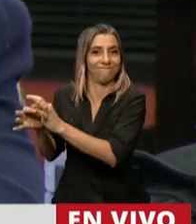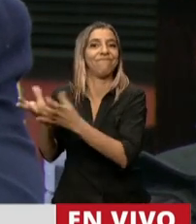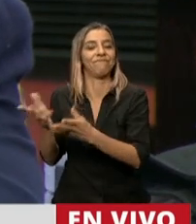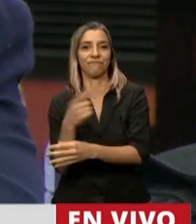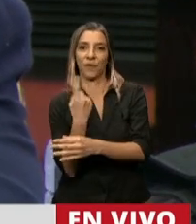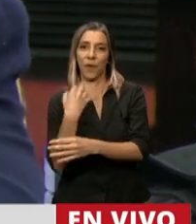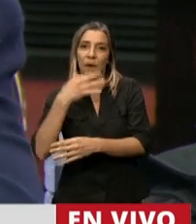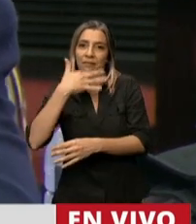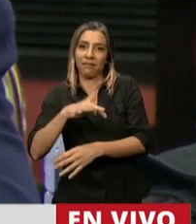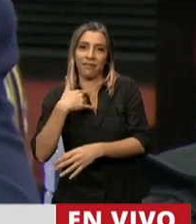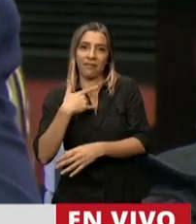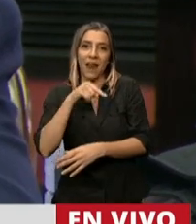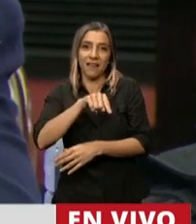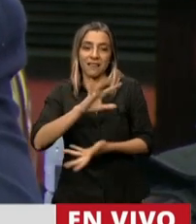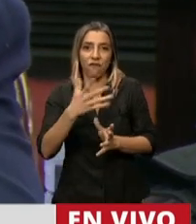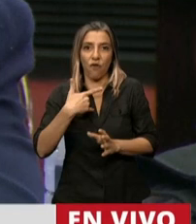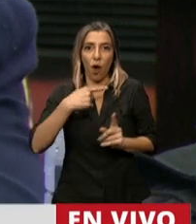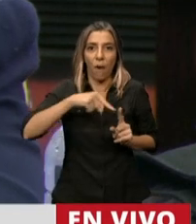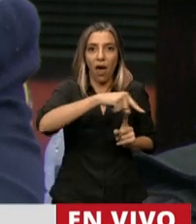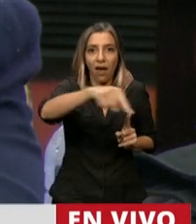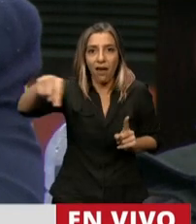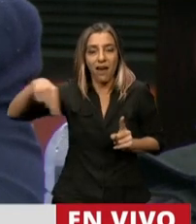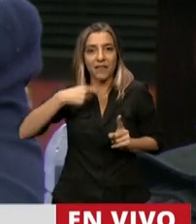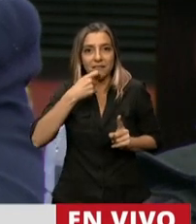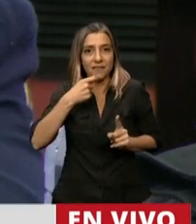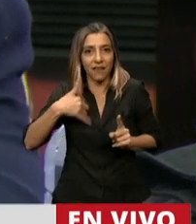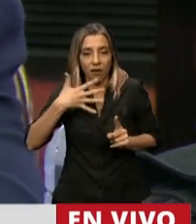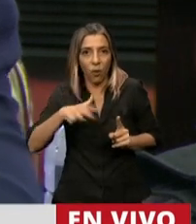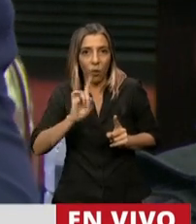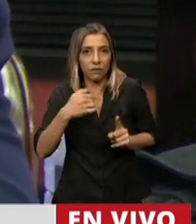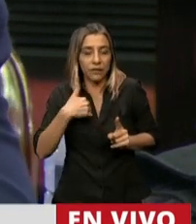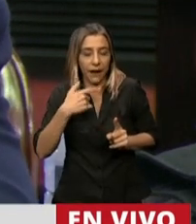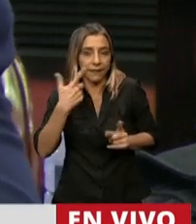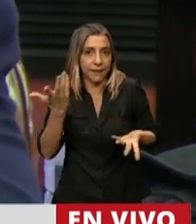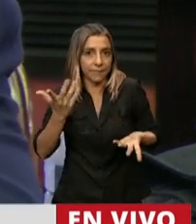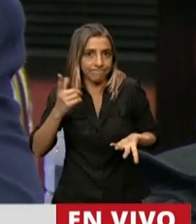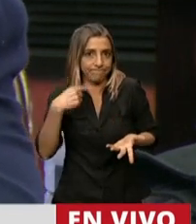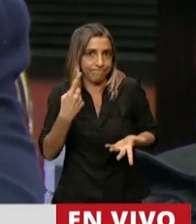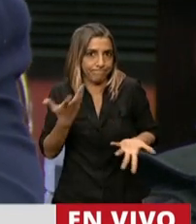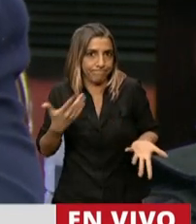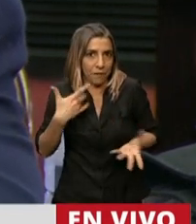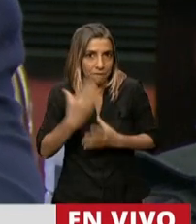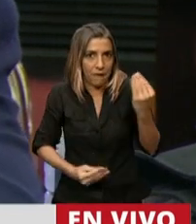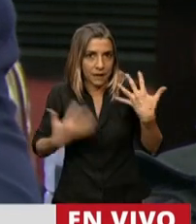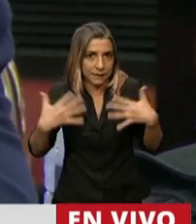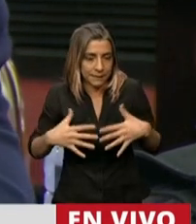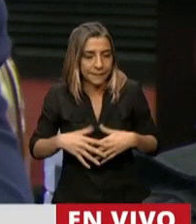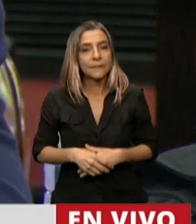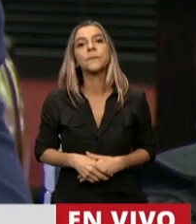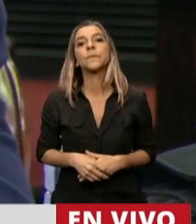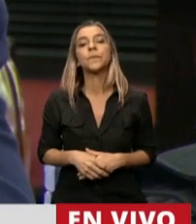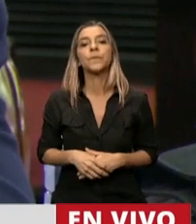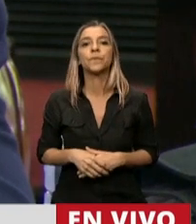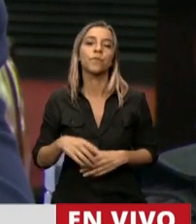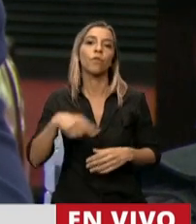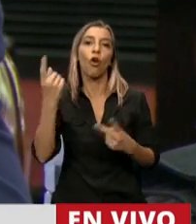en el sector es una bestialidad. En segundo lugar, hay una cuestión que no ha sido tratada